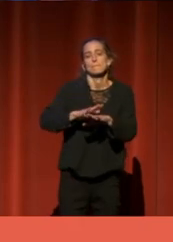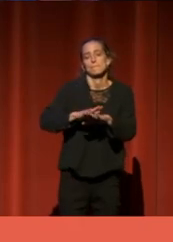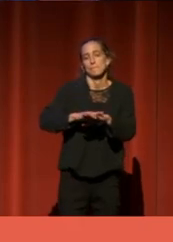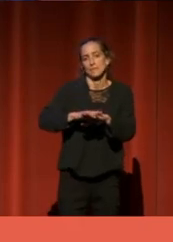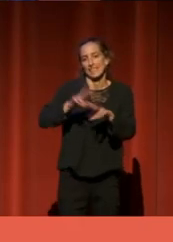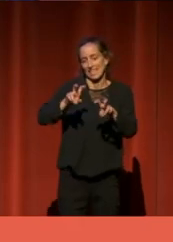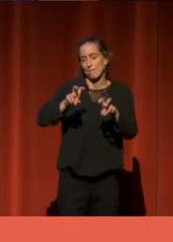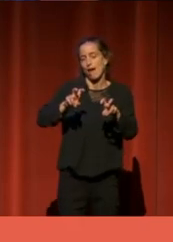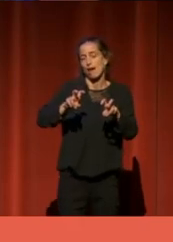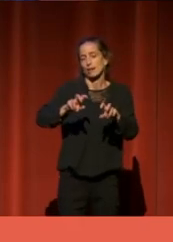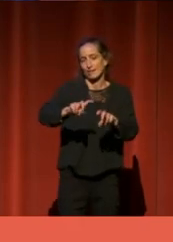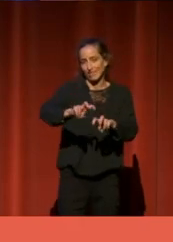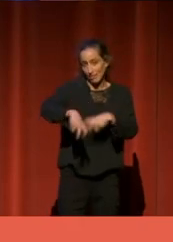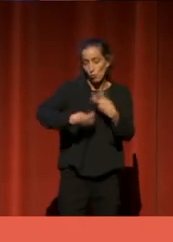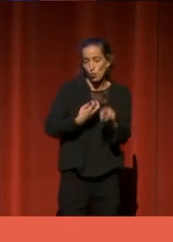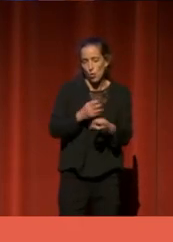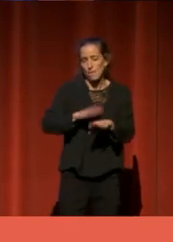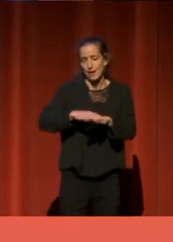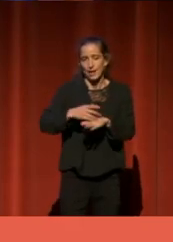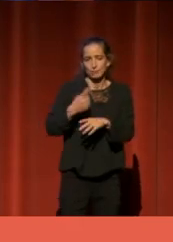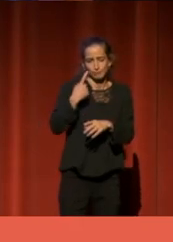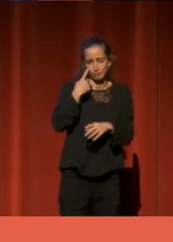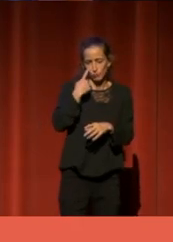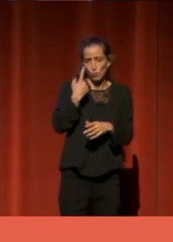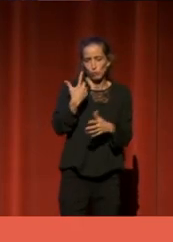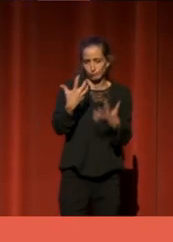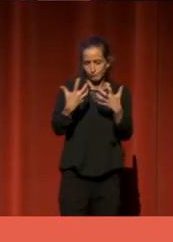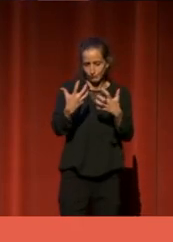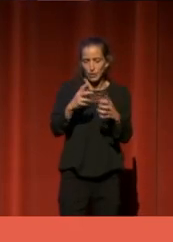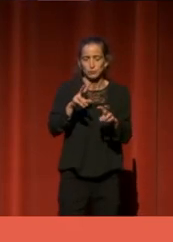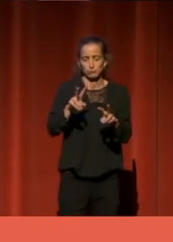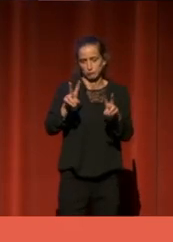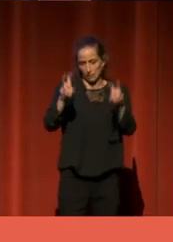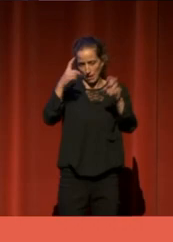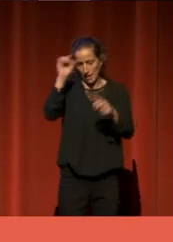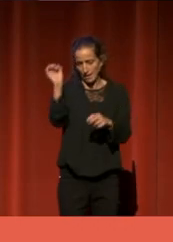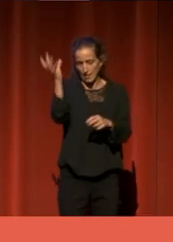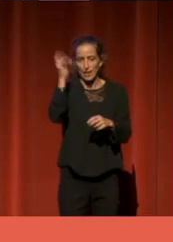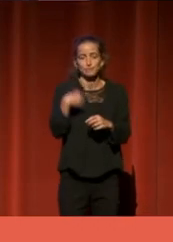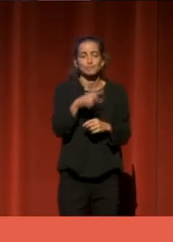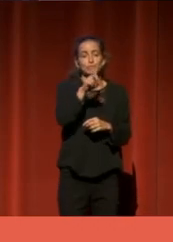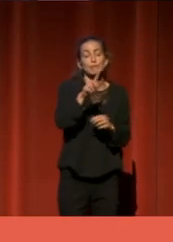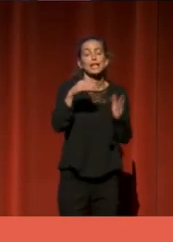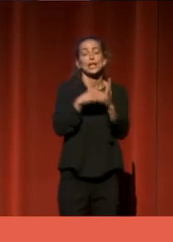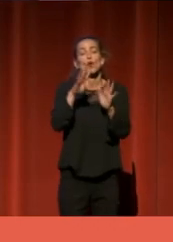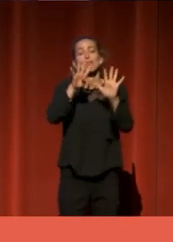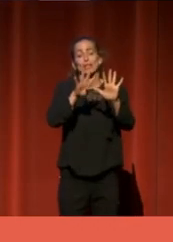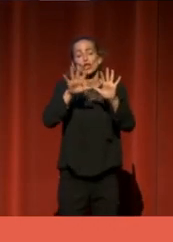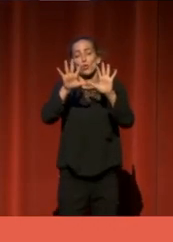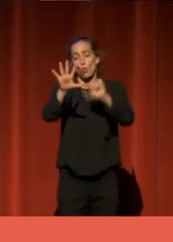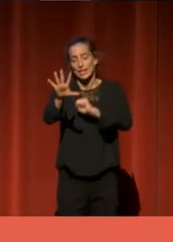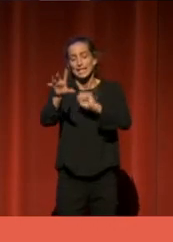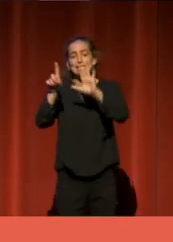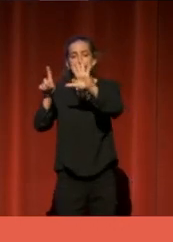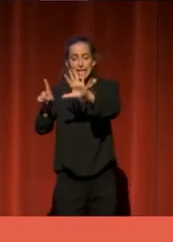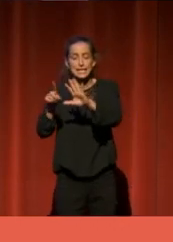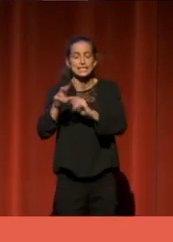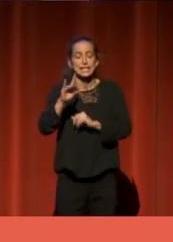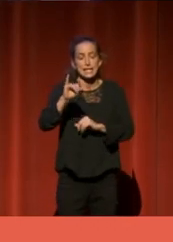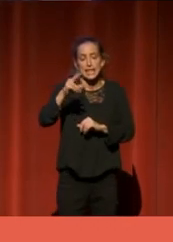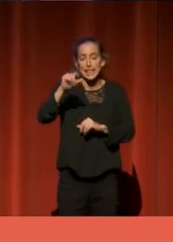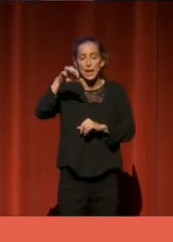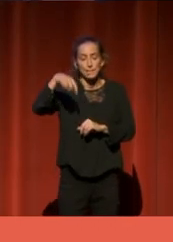idea. En 1956, IBM presenta su primer ordenador comercial, el